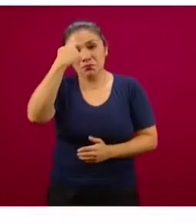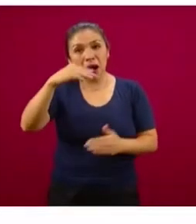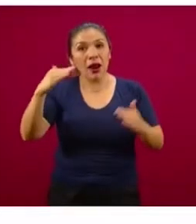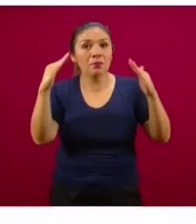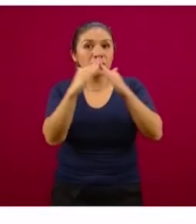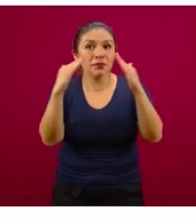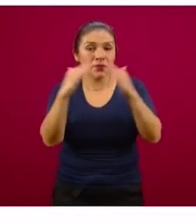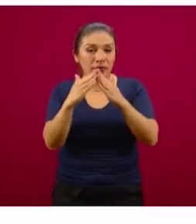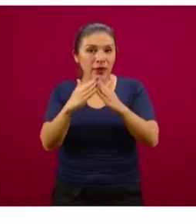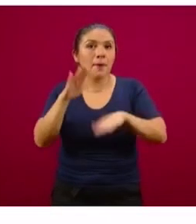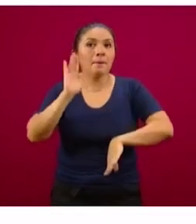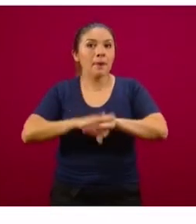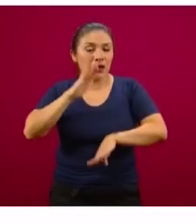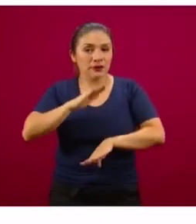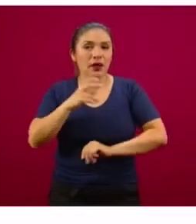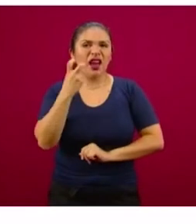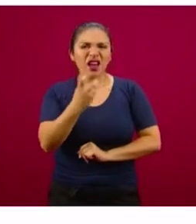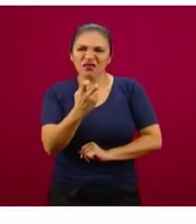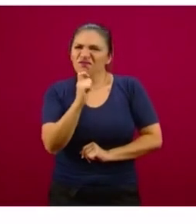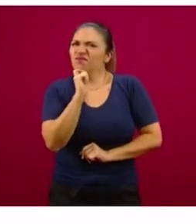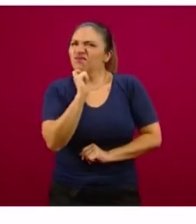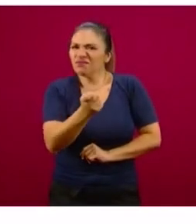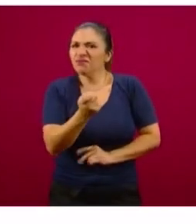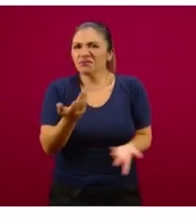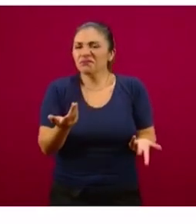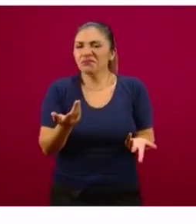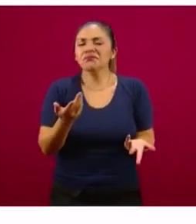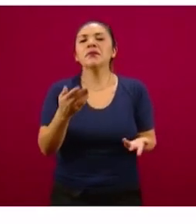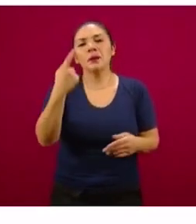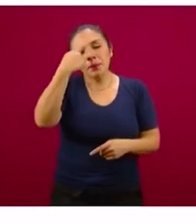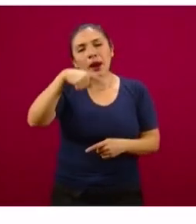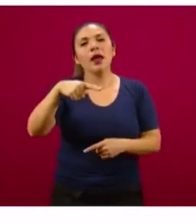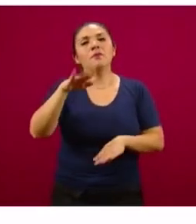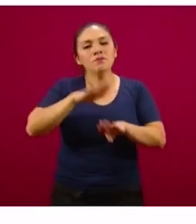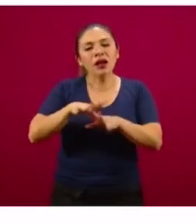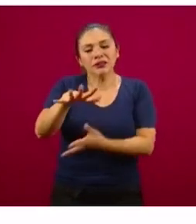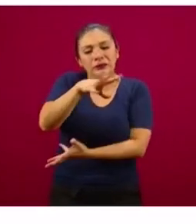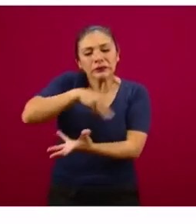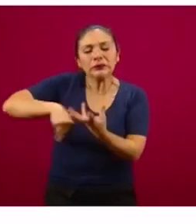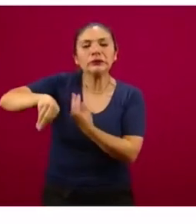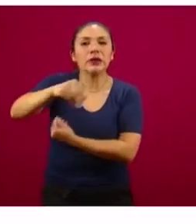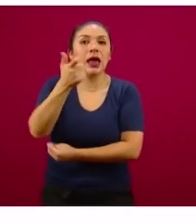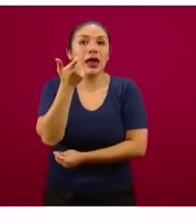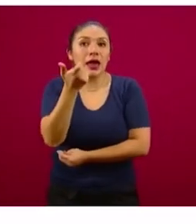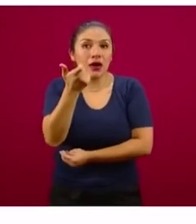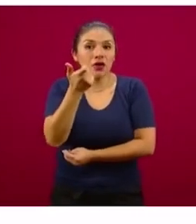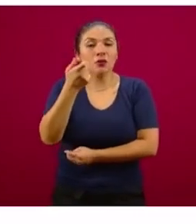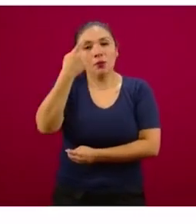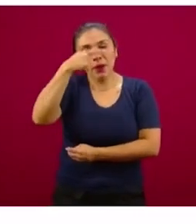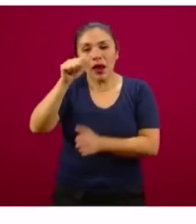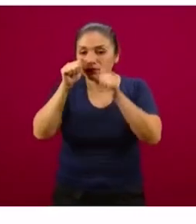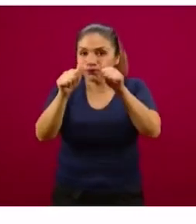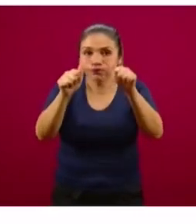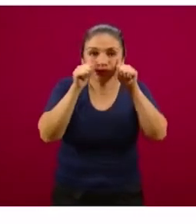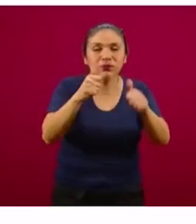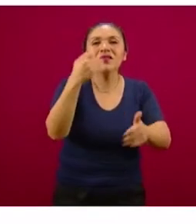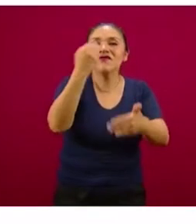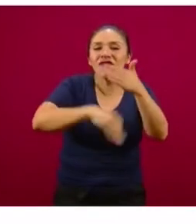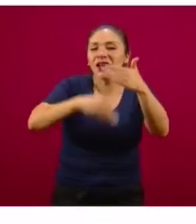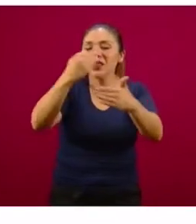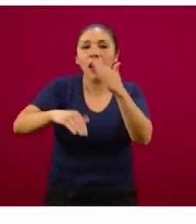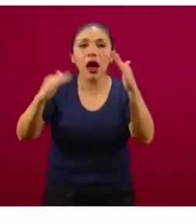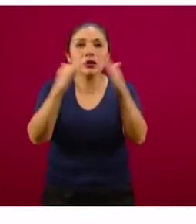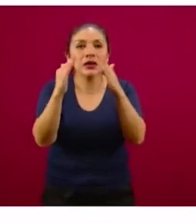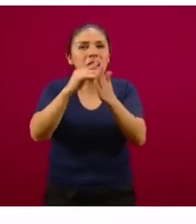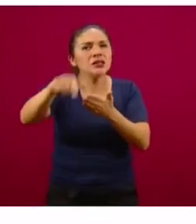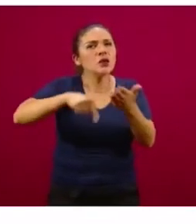adicionales que tienen como objetivo reactivar la economía local y atender el rezago de vivienda en